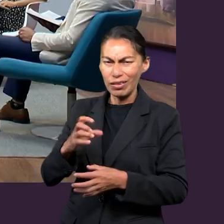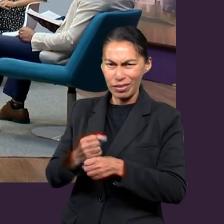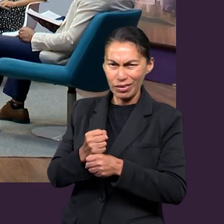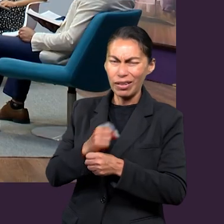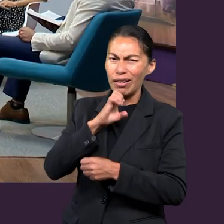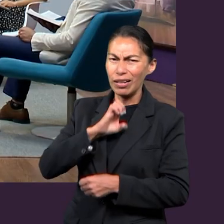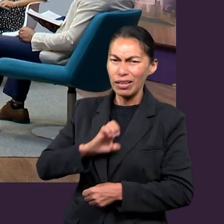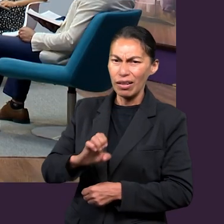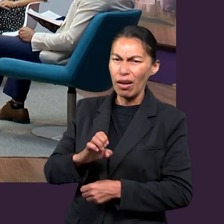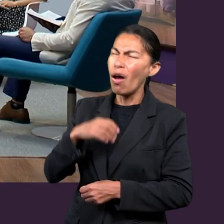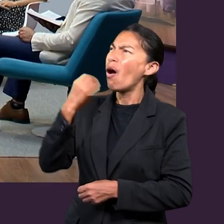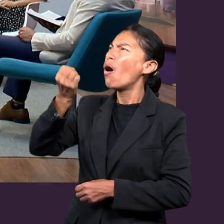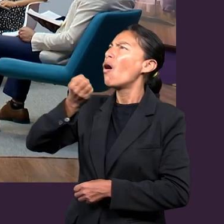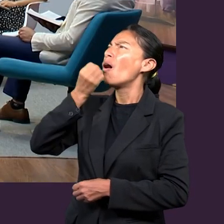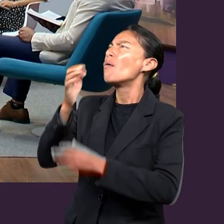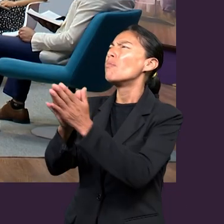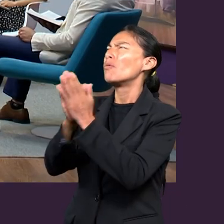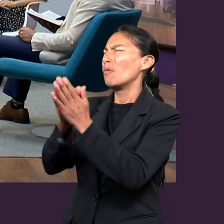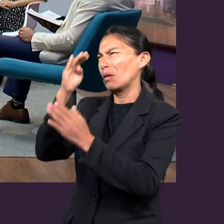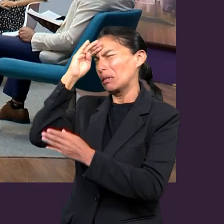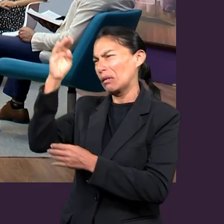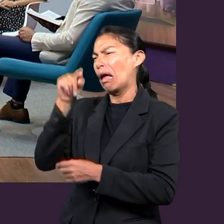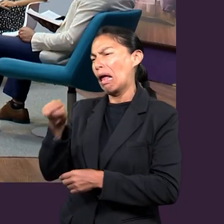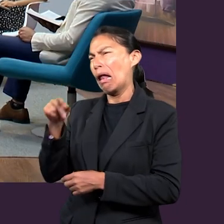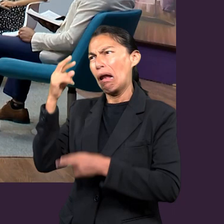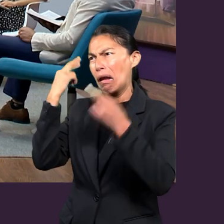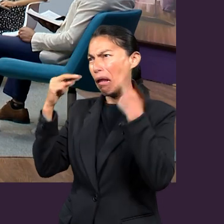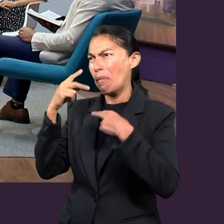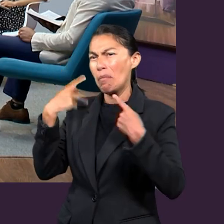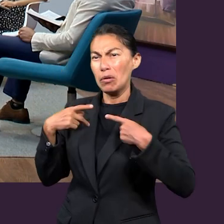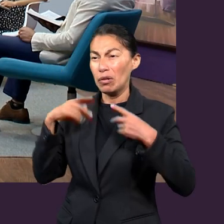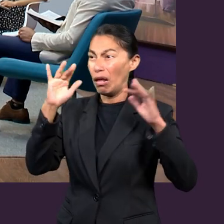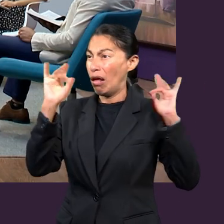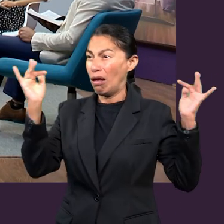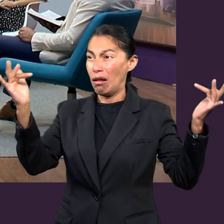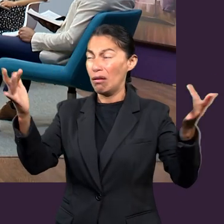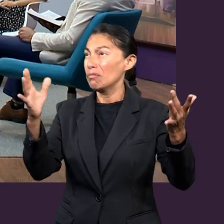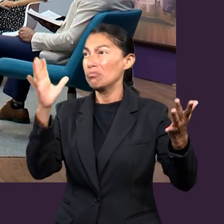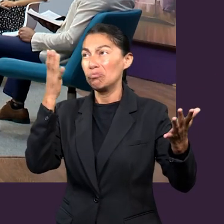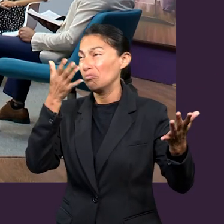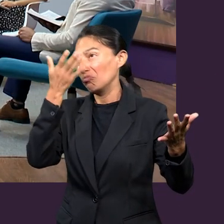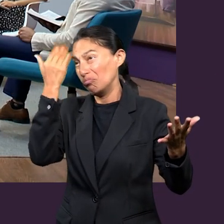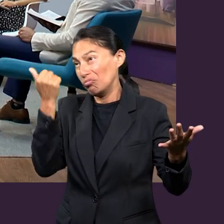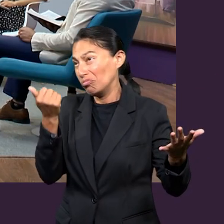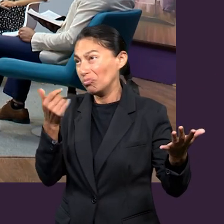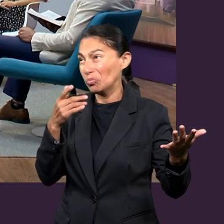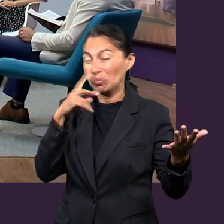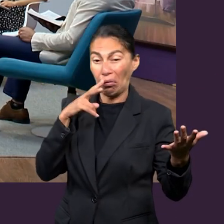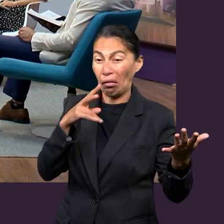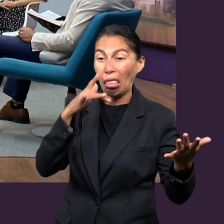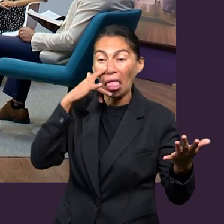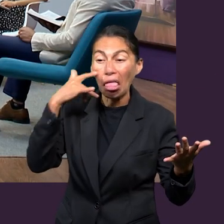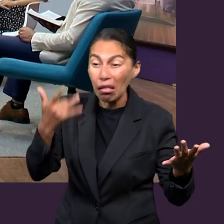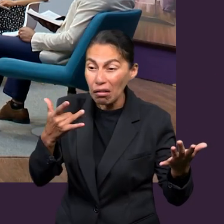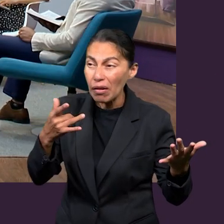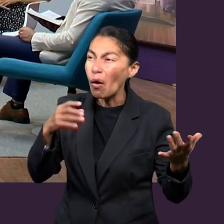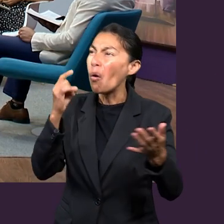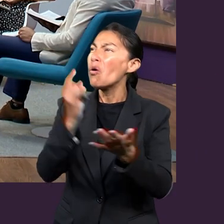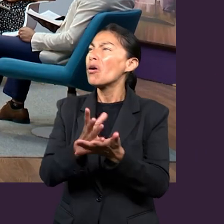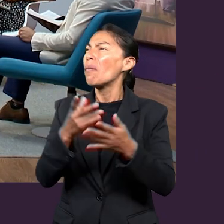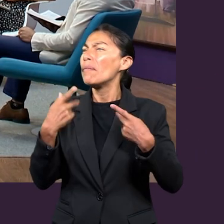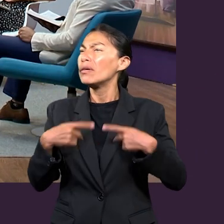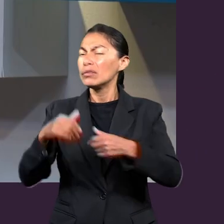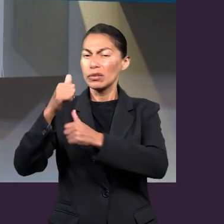es mucho más numeroso de ángeles que el que tenía enfrente. Esta situación, a veces, se puede parecer